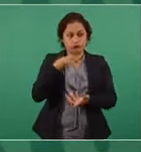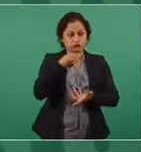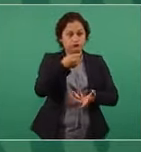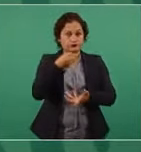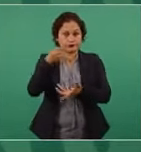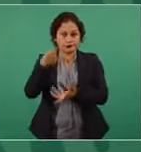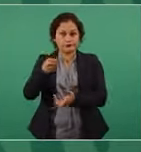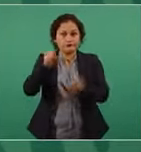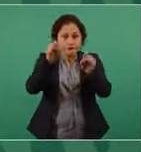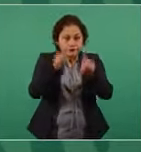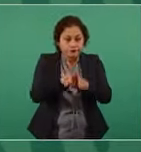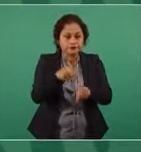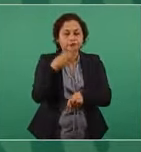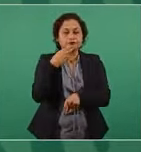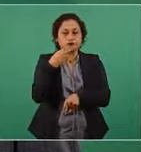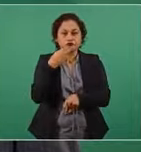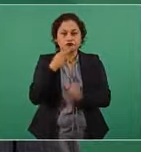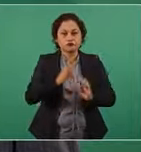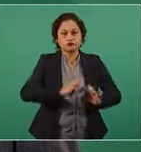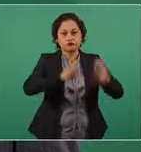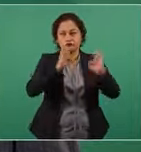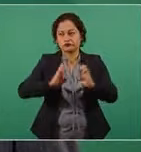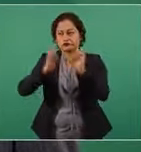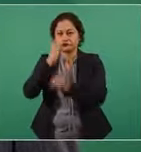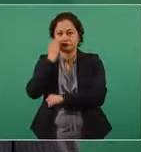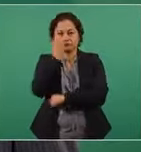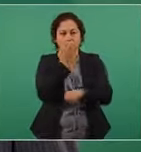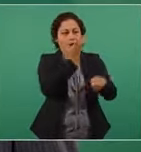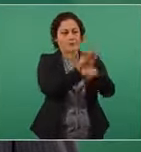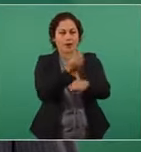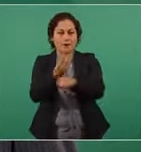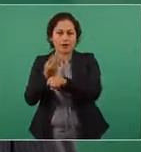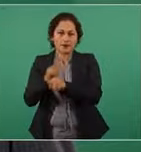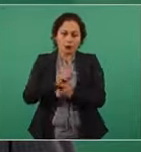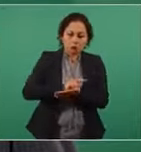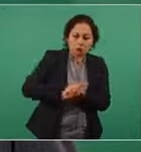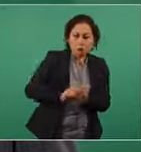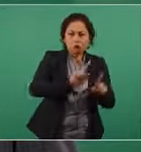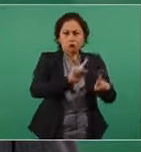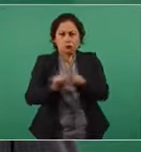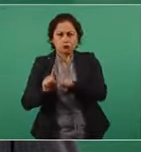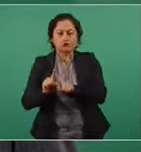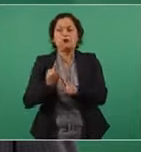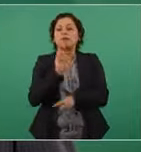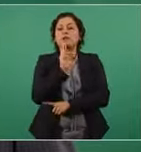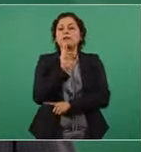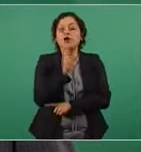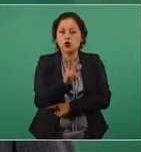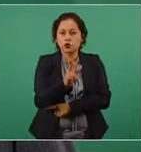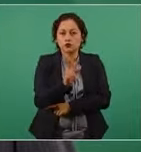y en mejorar las instalaciones educativas como una orientación.